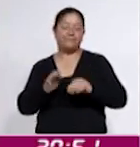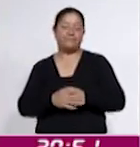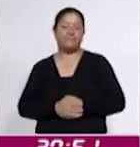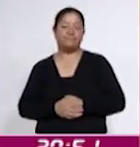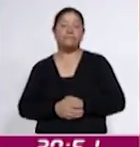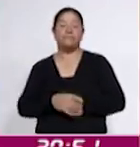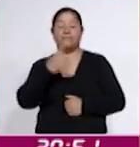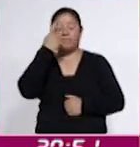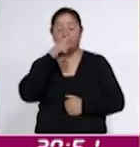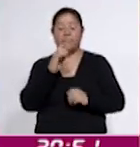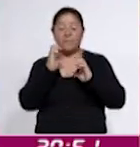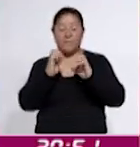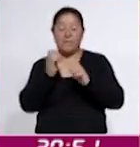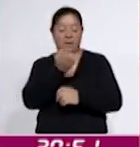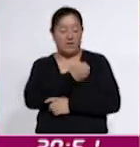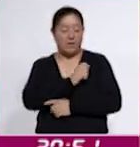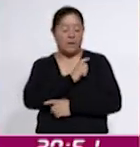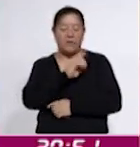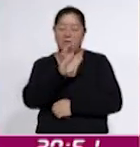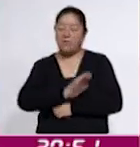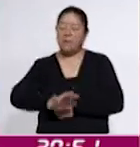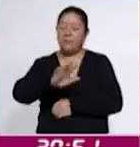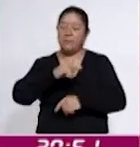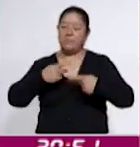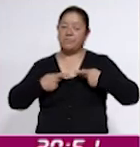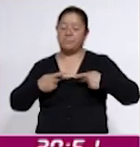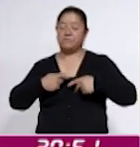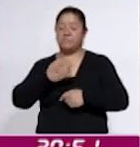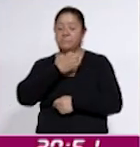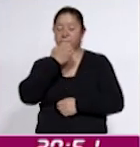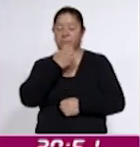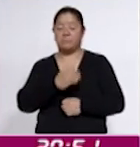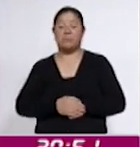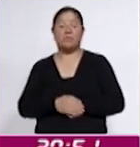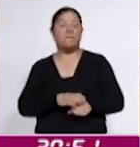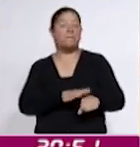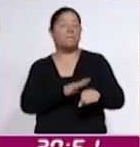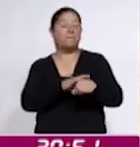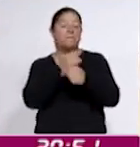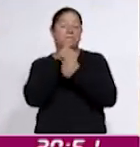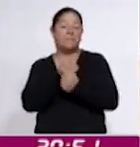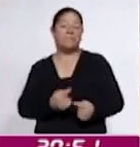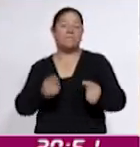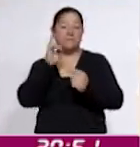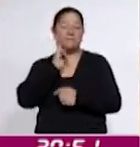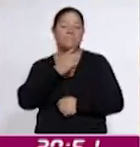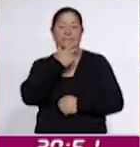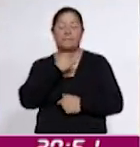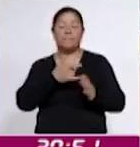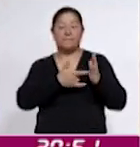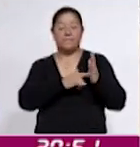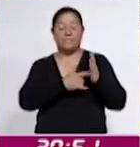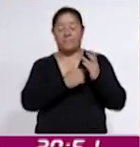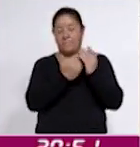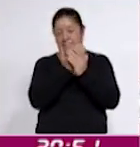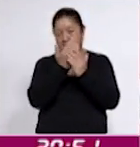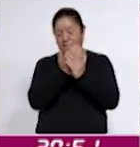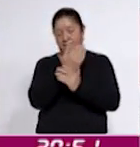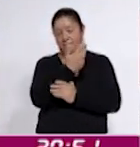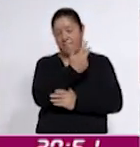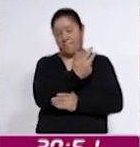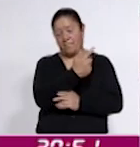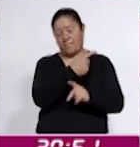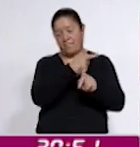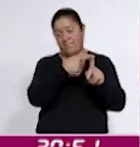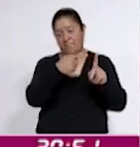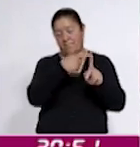el objetivo de preservar la salud de la comunidad escolar, especialmente de niñas y niños. El horario para el turno matutino será